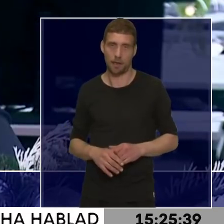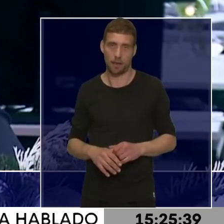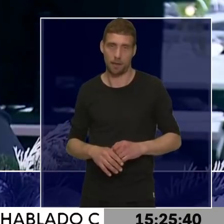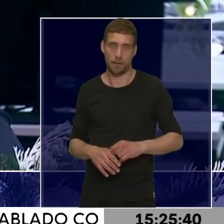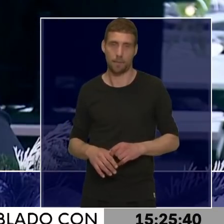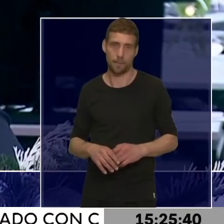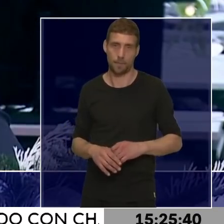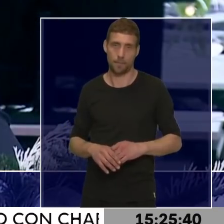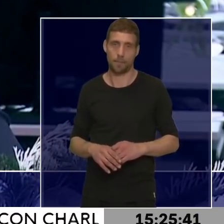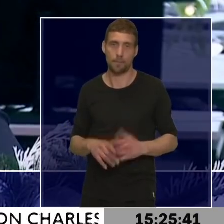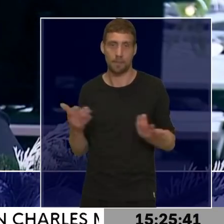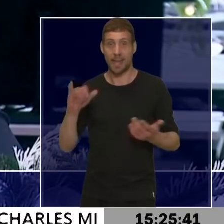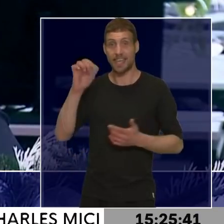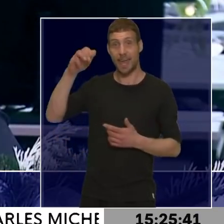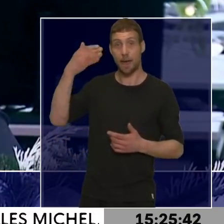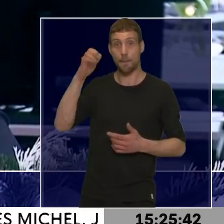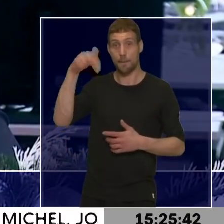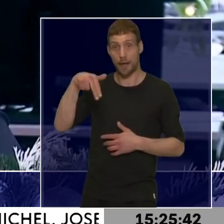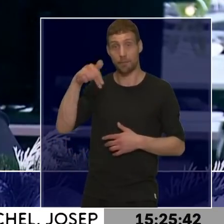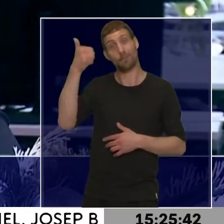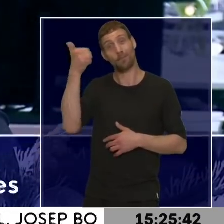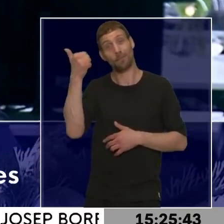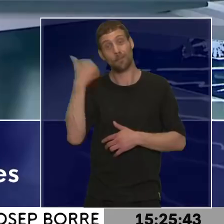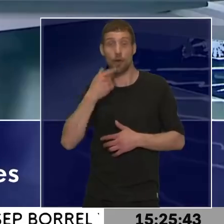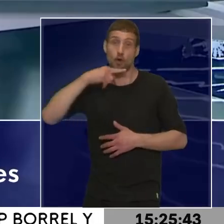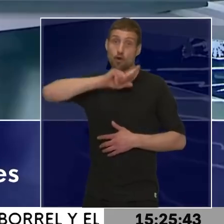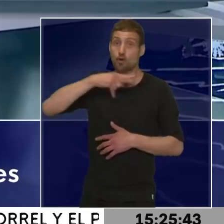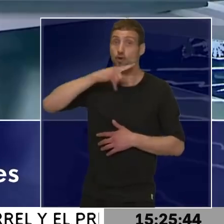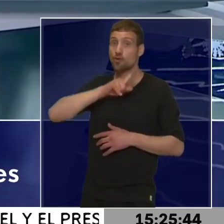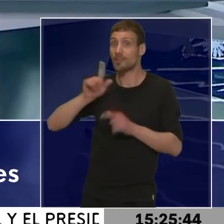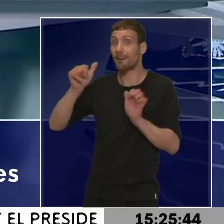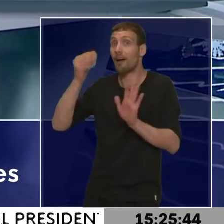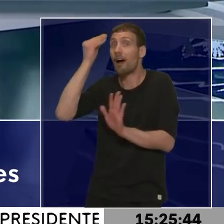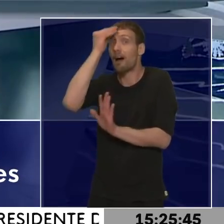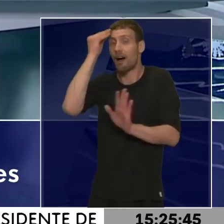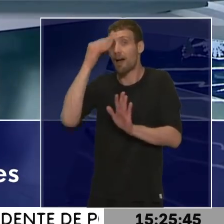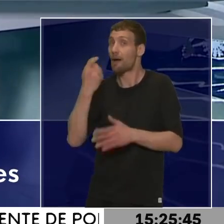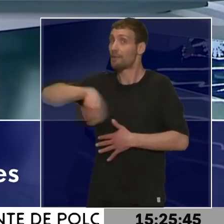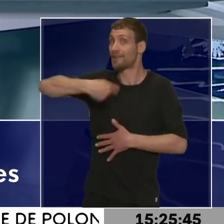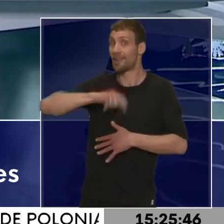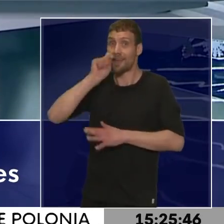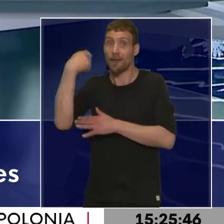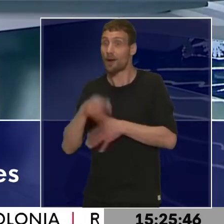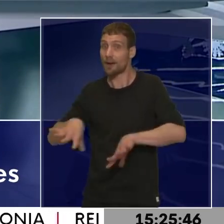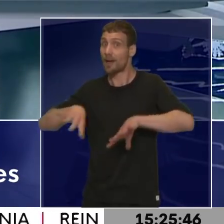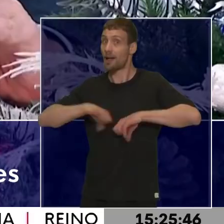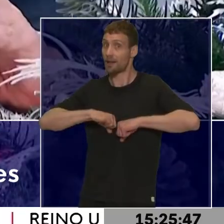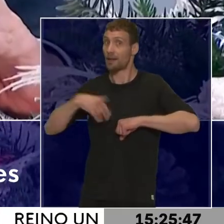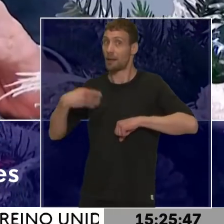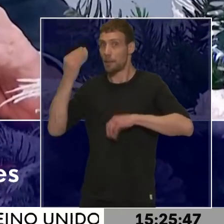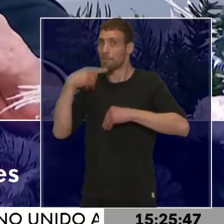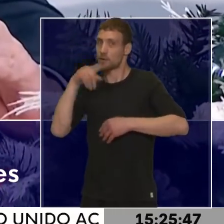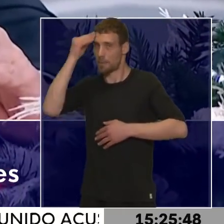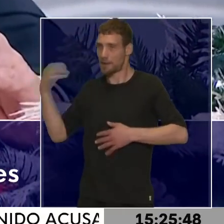Es Yevgen Murayev, el hombre en quien Rusia habría pensado para ocupar la presidencia de Ucrania. Un exdiputado de 45